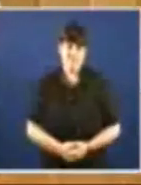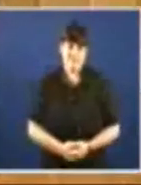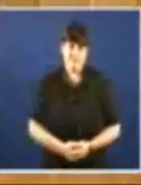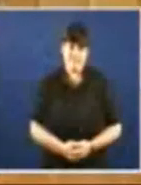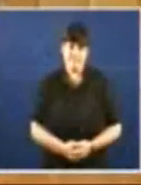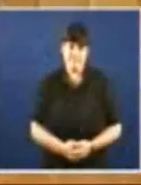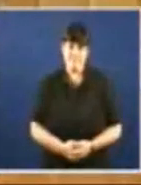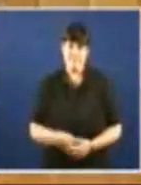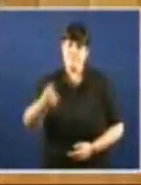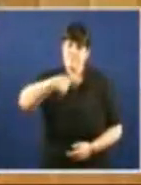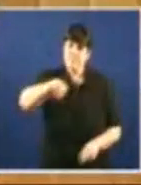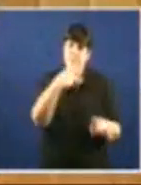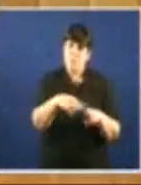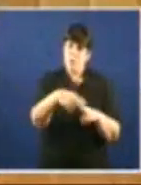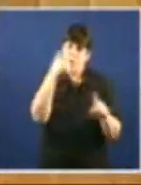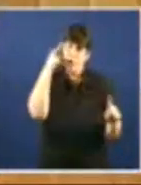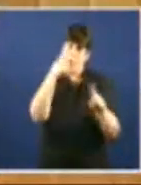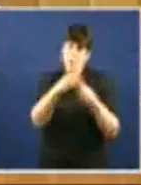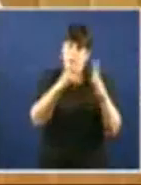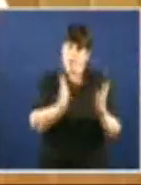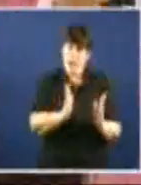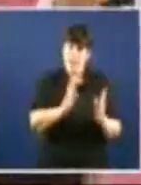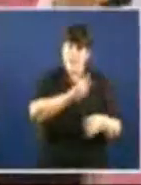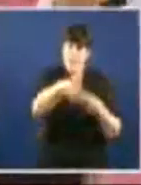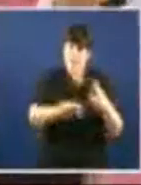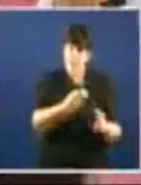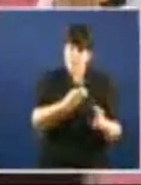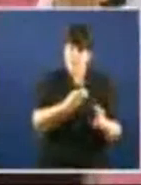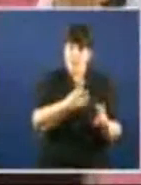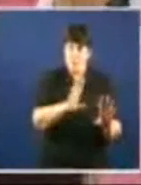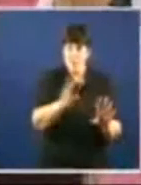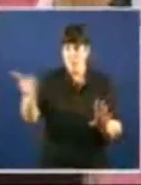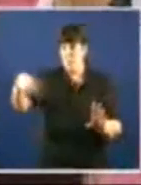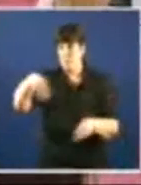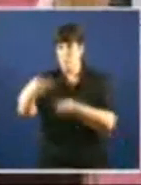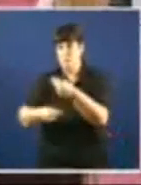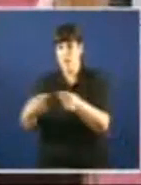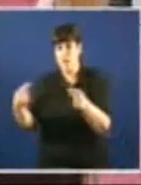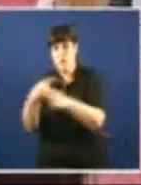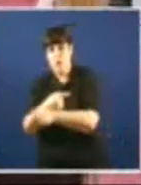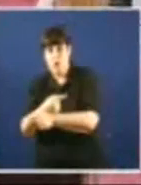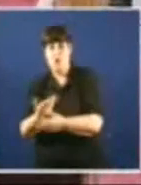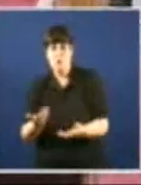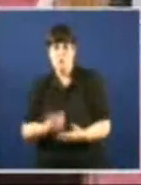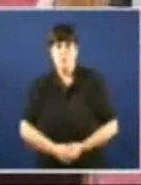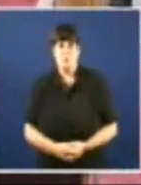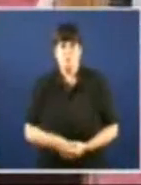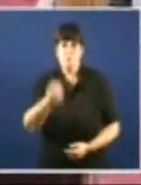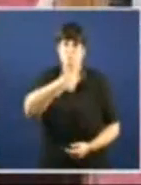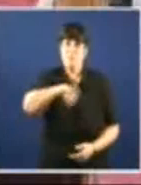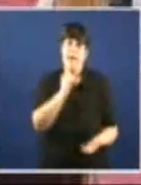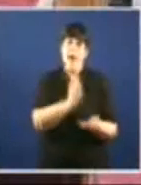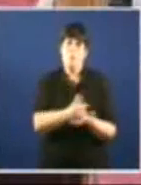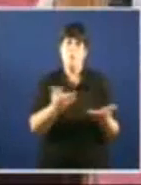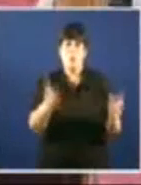Política de rehabilitación De vivendas En vez de facer O que fan vostedes En barreiros Podense apostar Pola educación De calidade